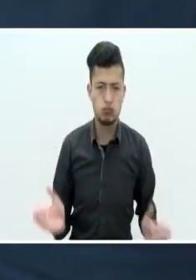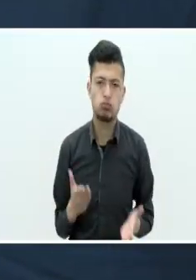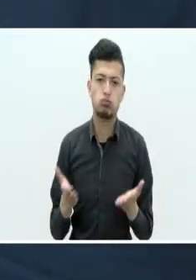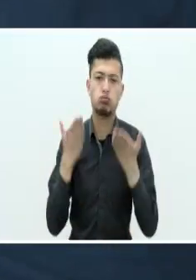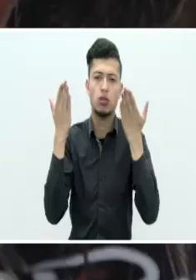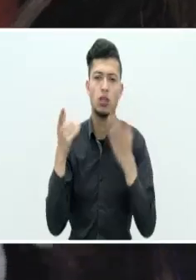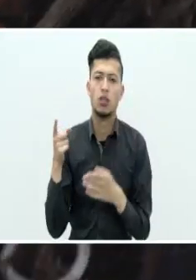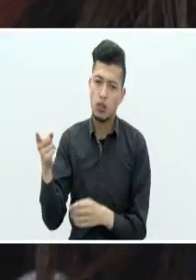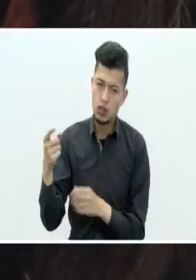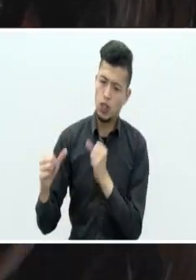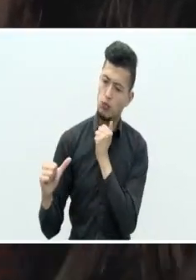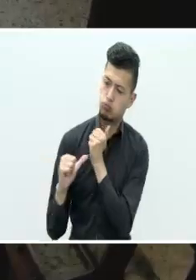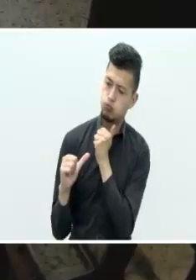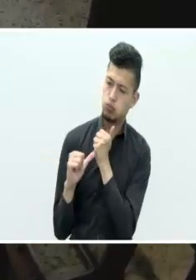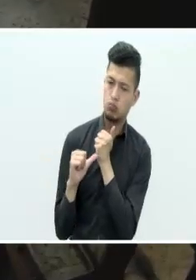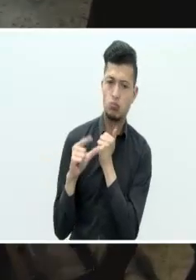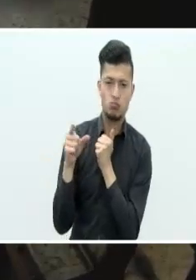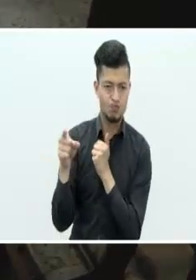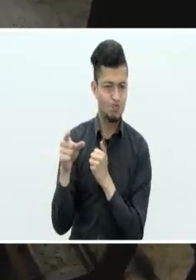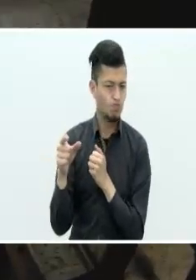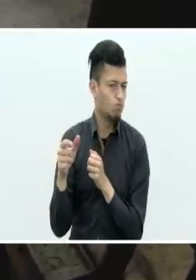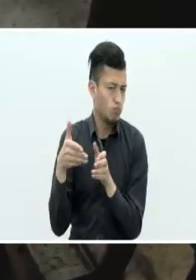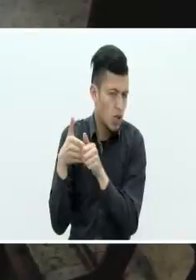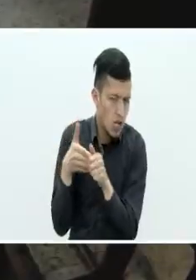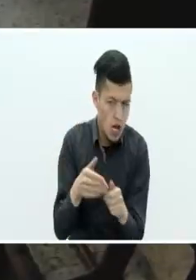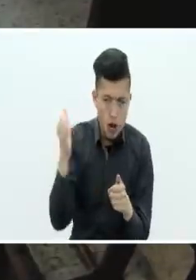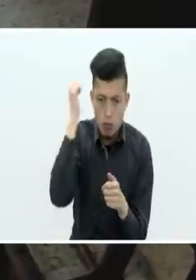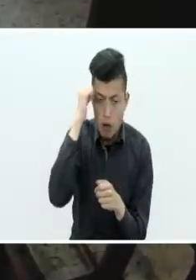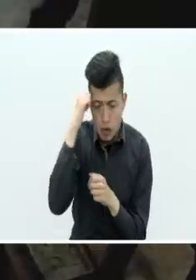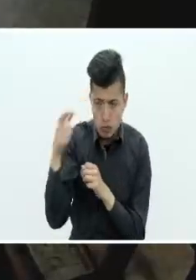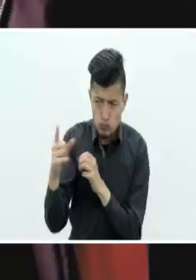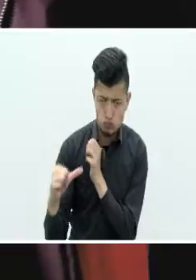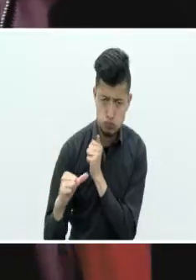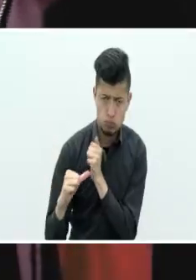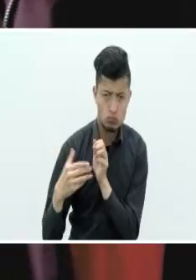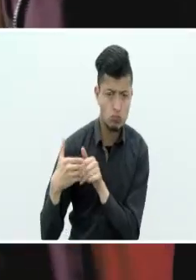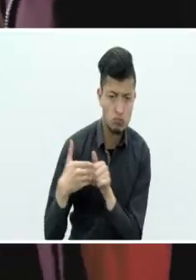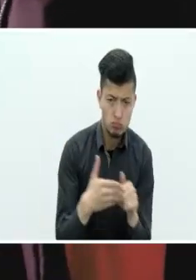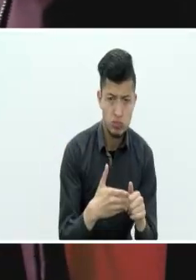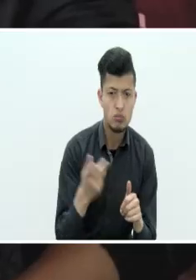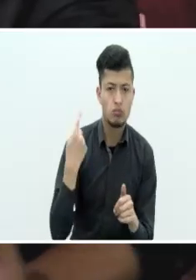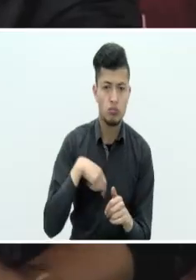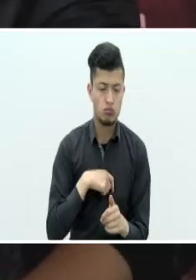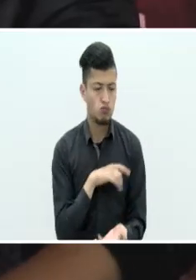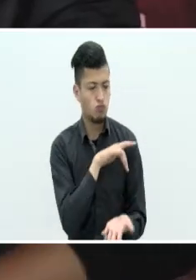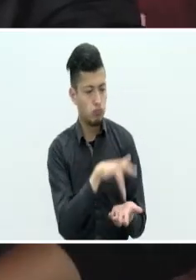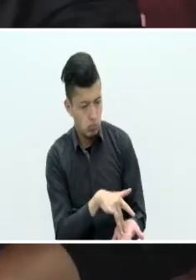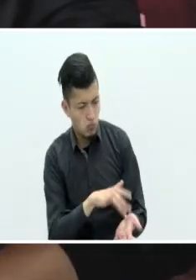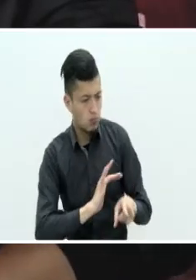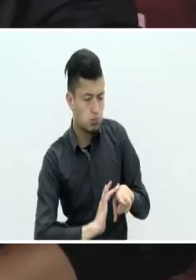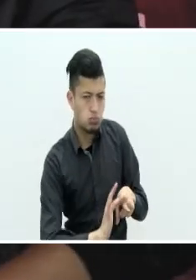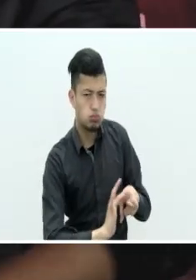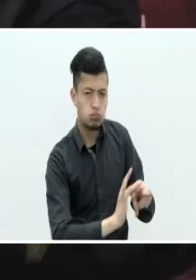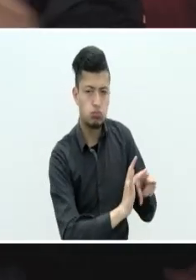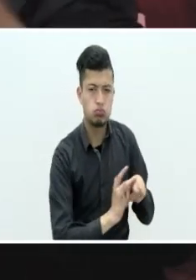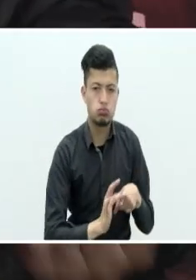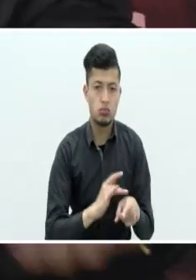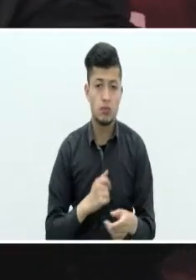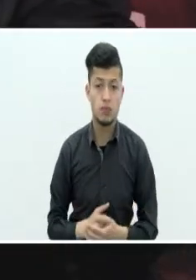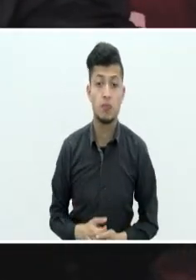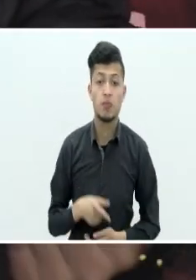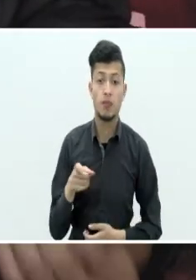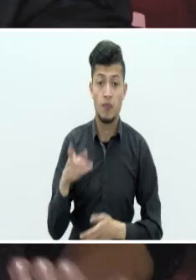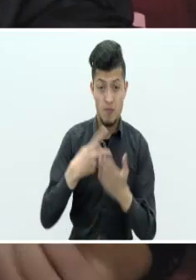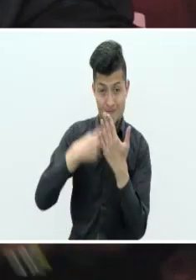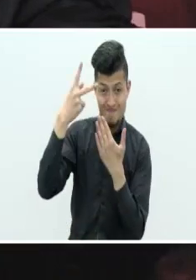asesorías de los instructores y nosotros llevamos eso al campo para ejecutarlo. Con este programa de Cine Alcena, ya